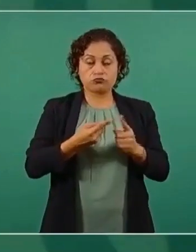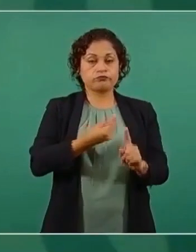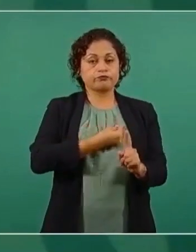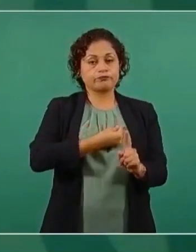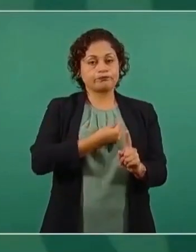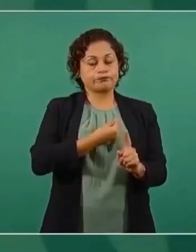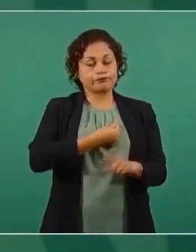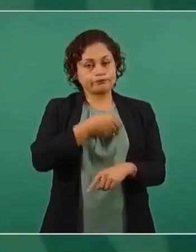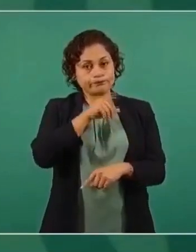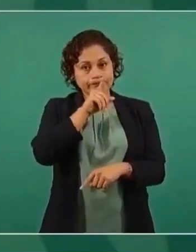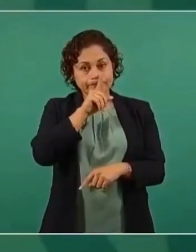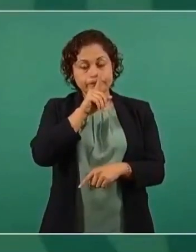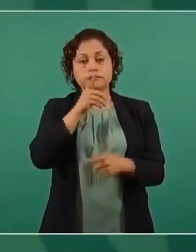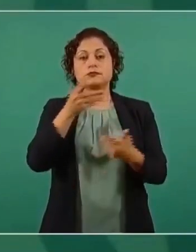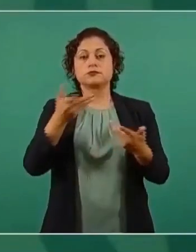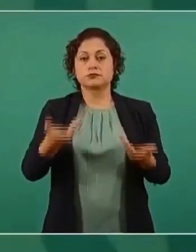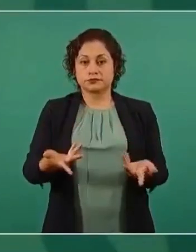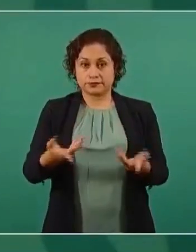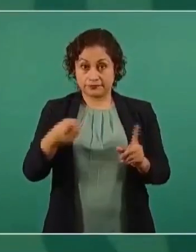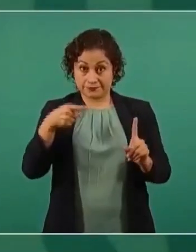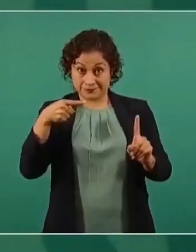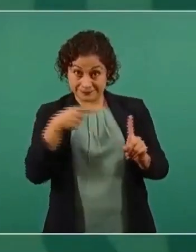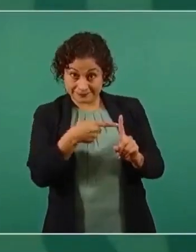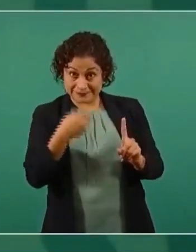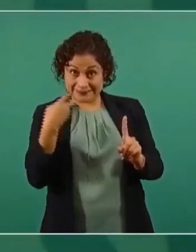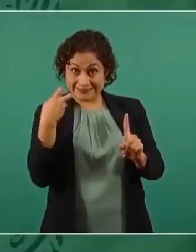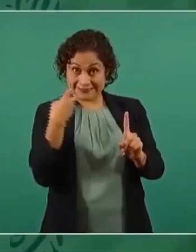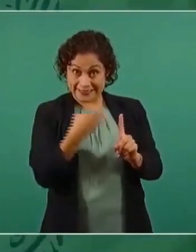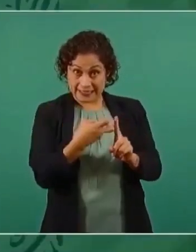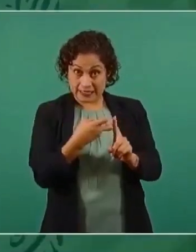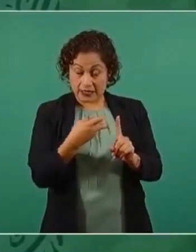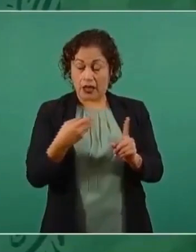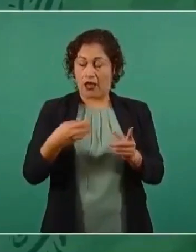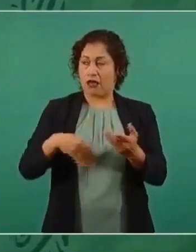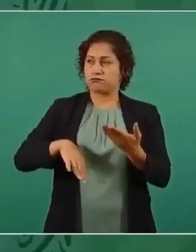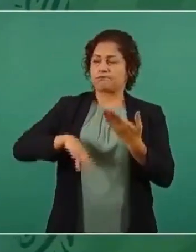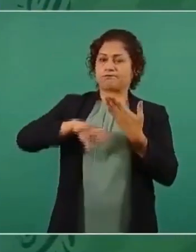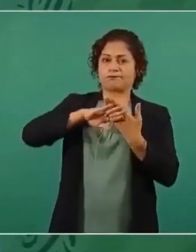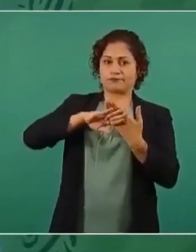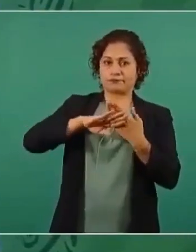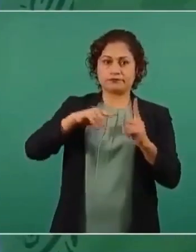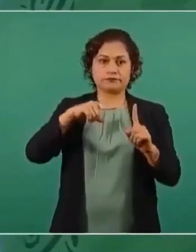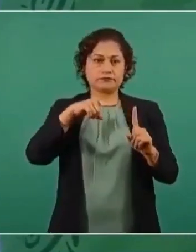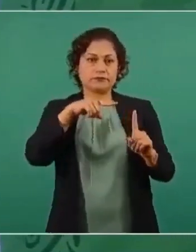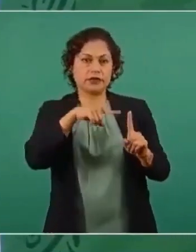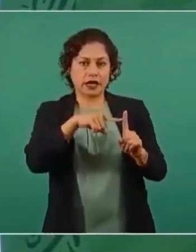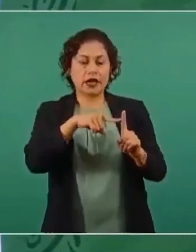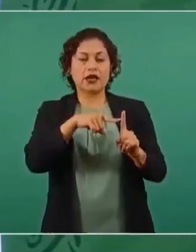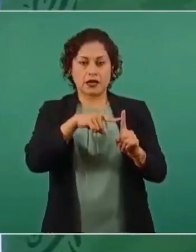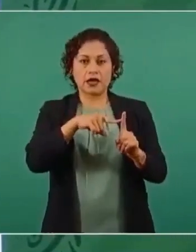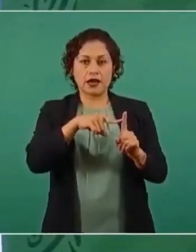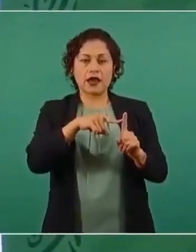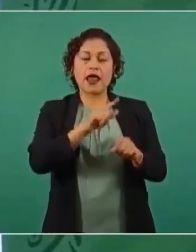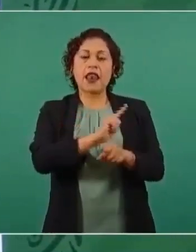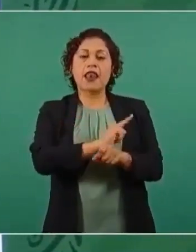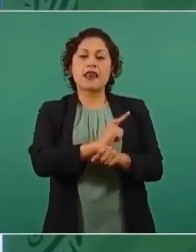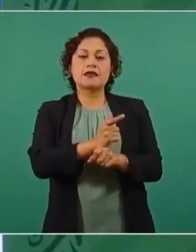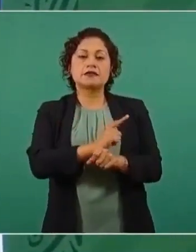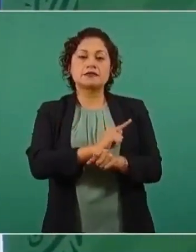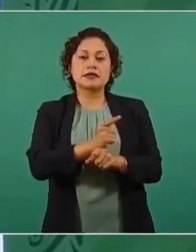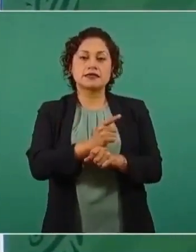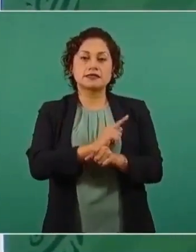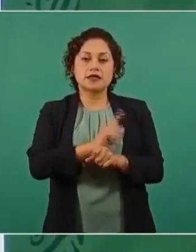ese que le pegaron la cachetada tiene licenciatura en ciencia política, en la UNAM.